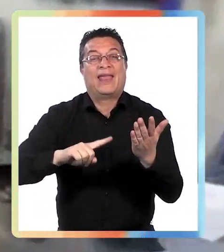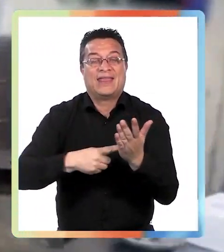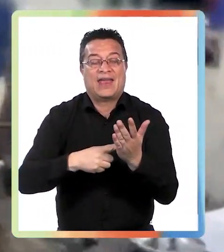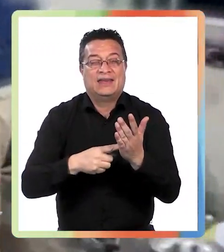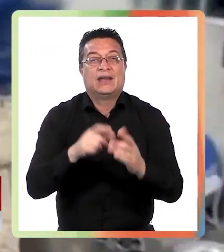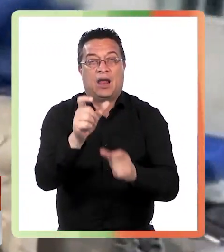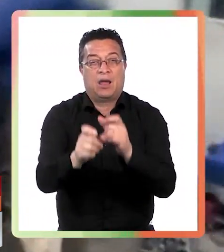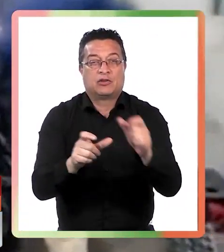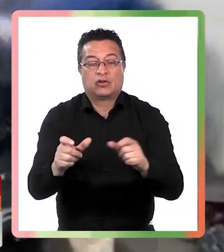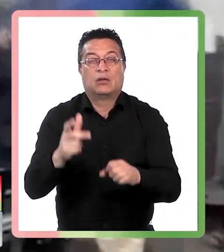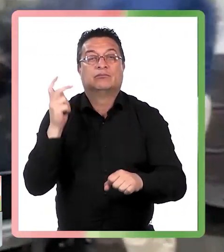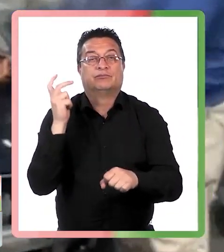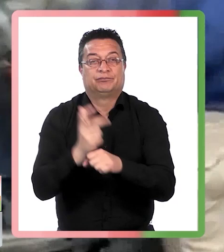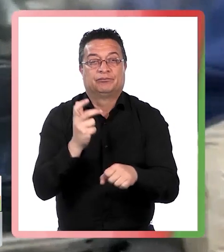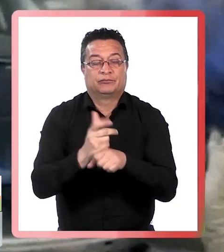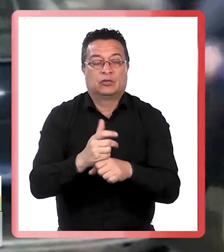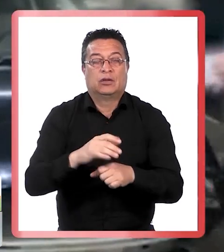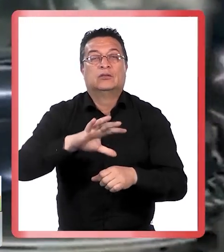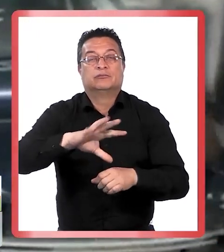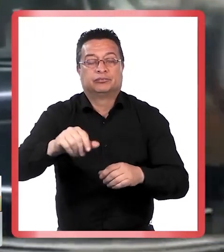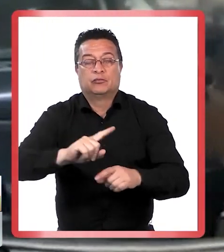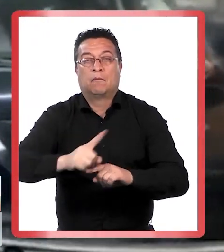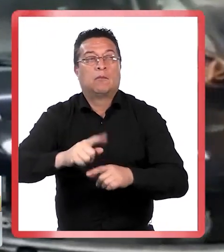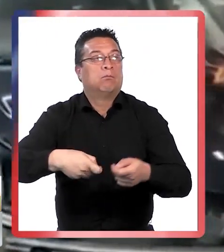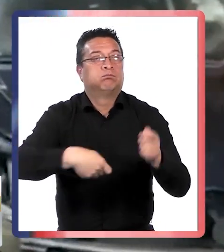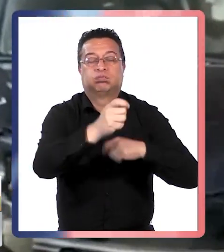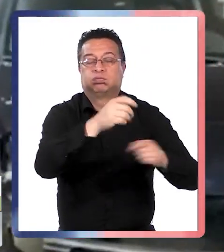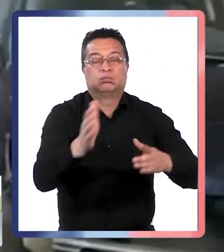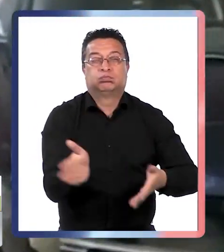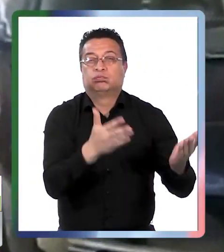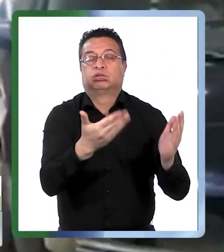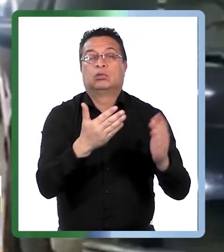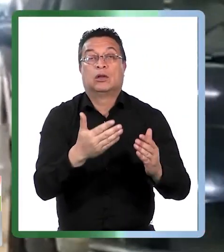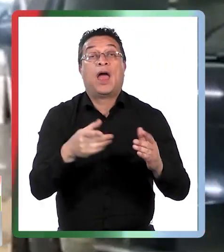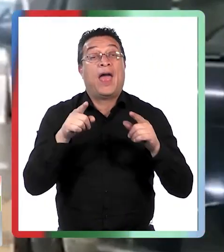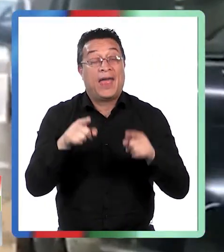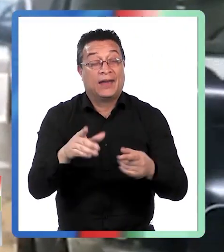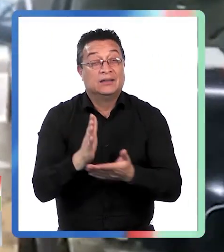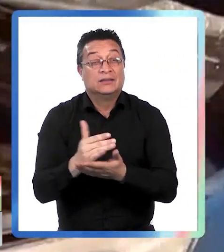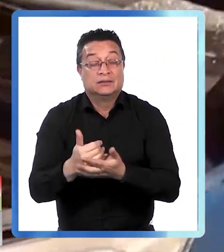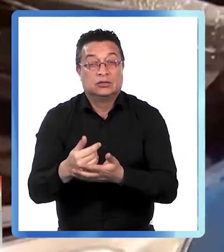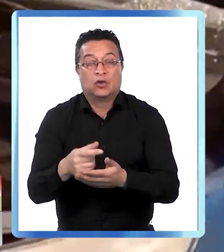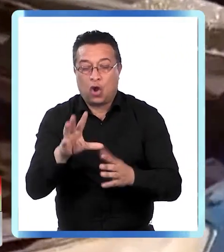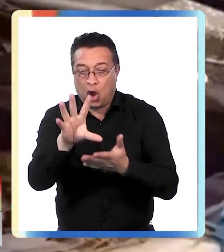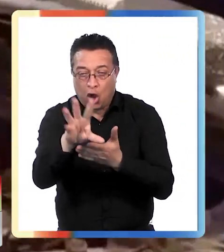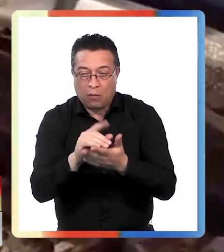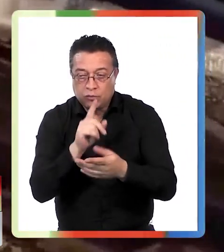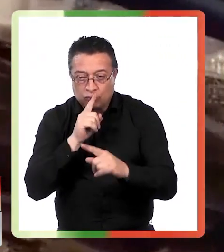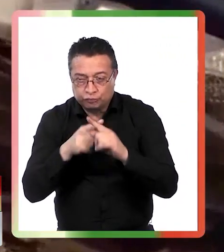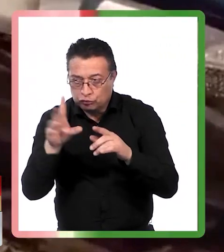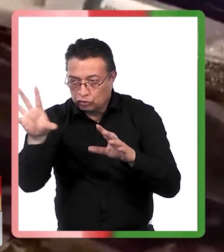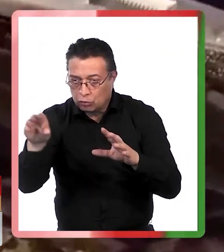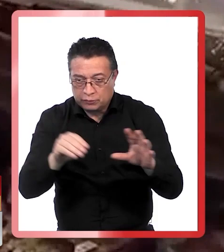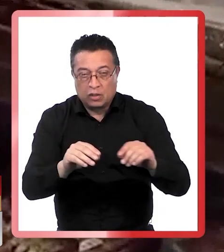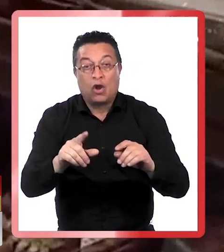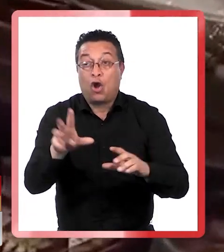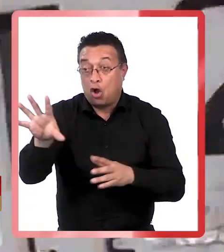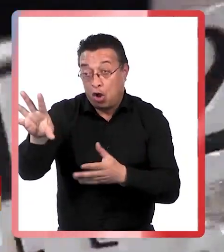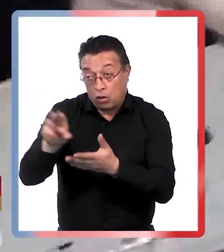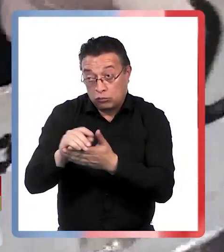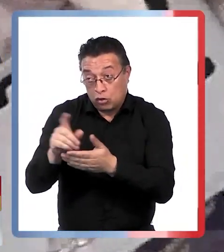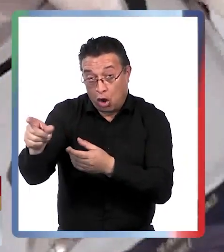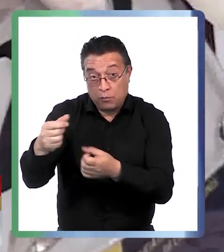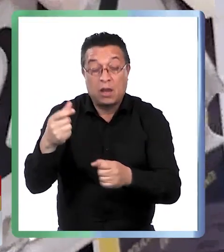técnicas de los antisociales para robarlos y deshacerse de ellos rápidamente una de estas fórmulas es clonarlos es decir